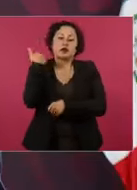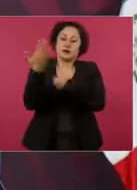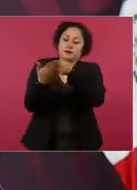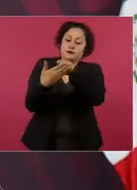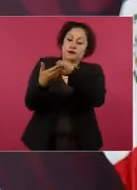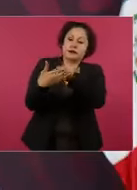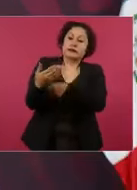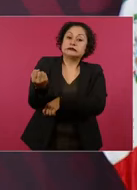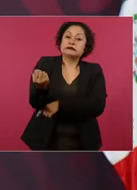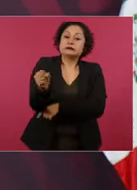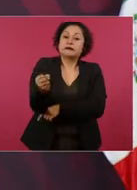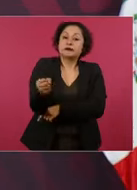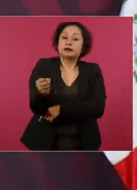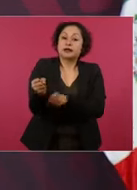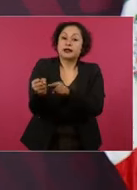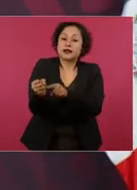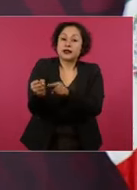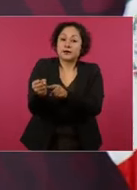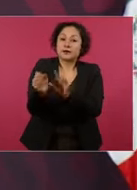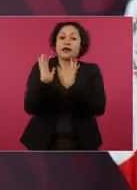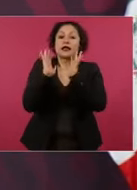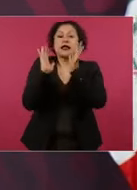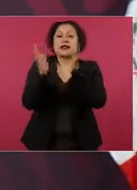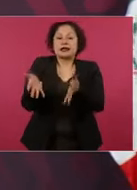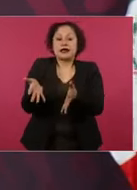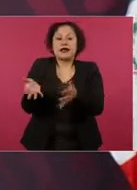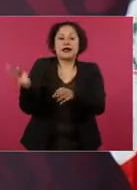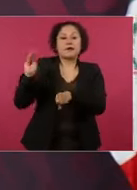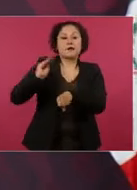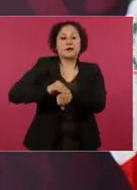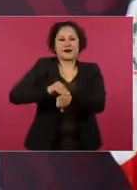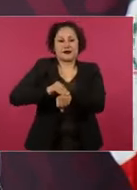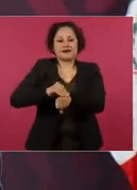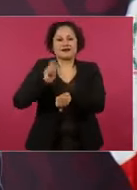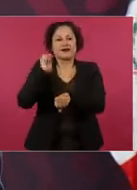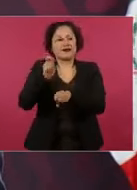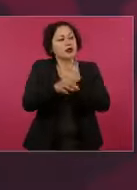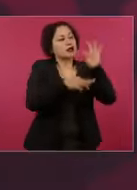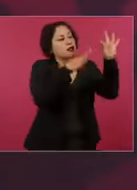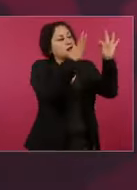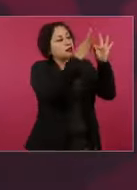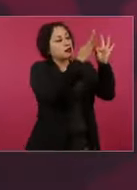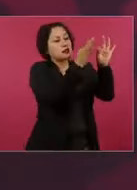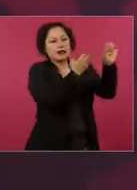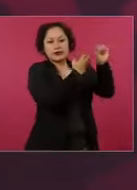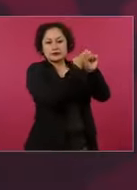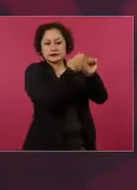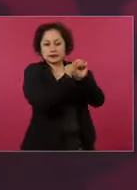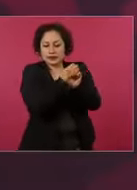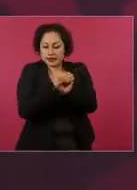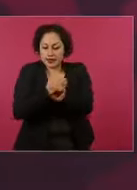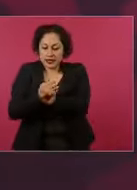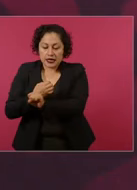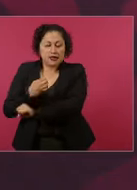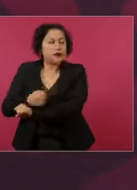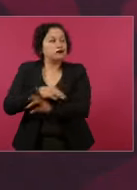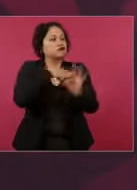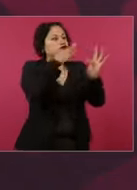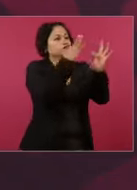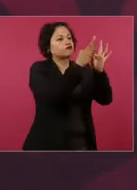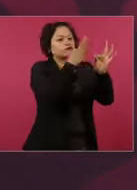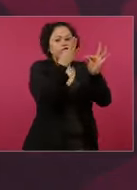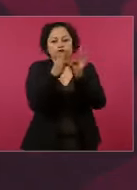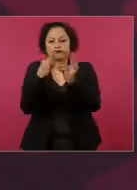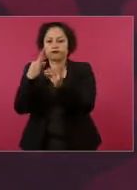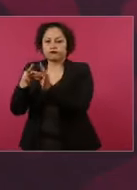blancas en los estados, es decir, ya está, ya hay abasto de medicamentos al